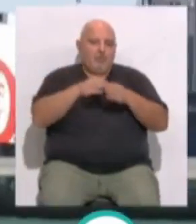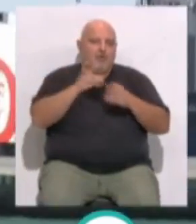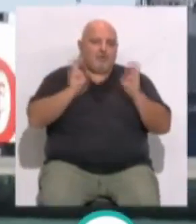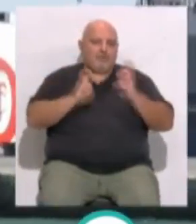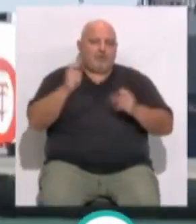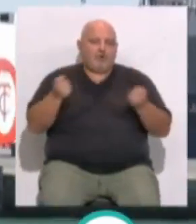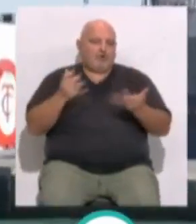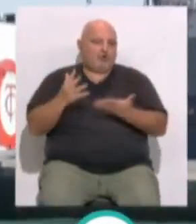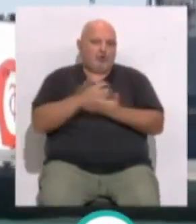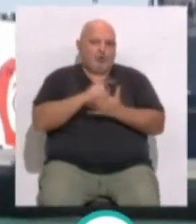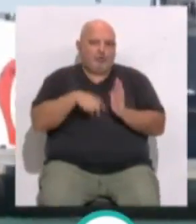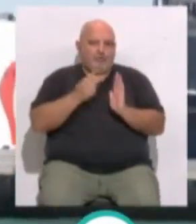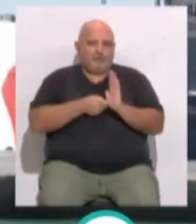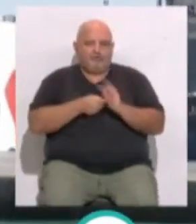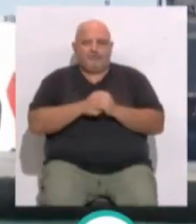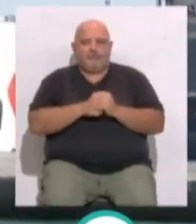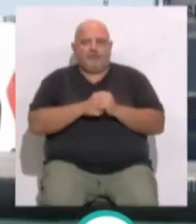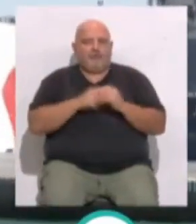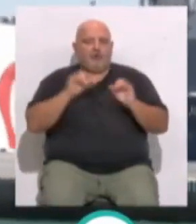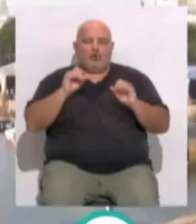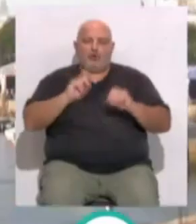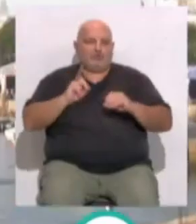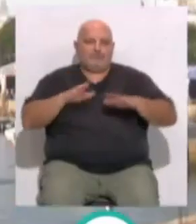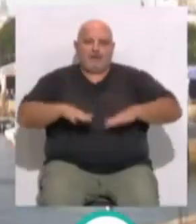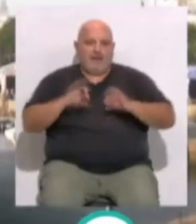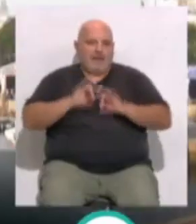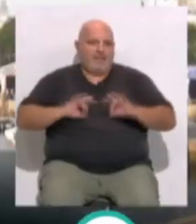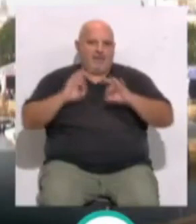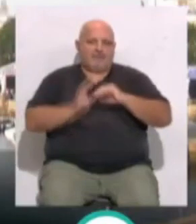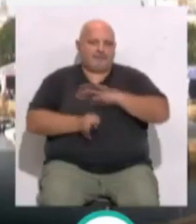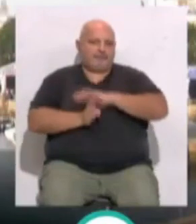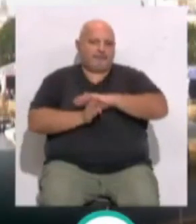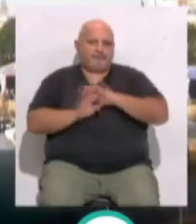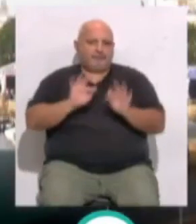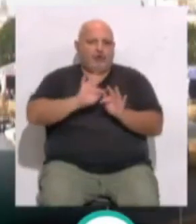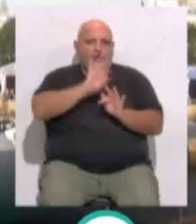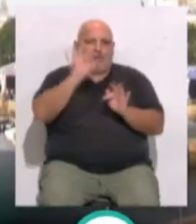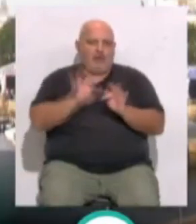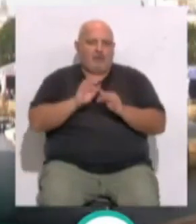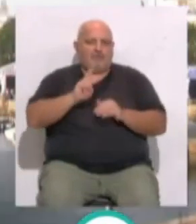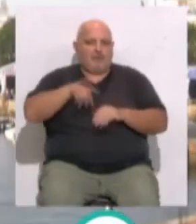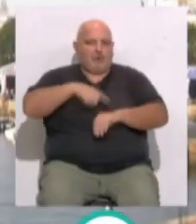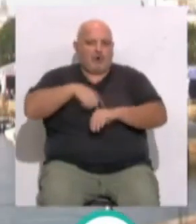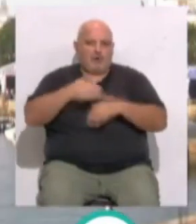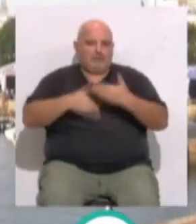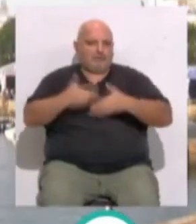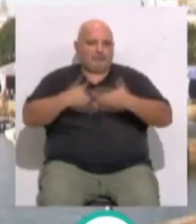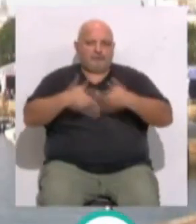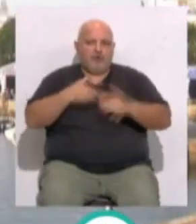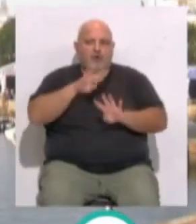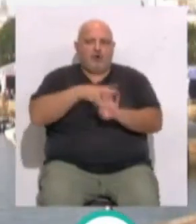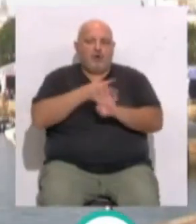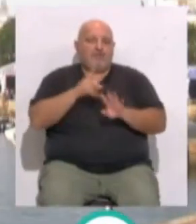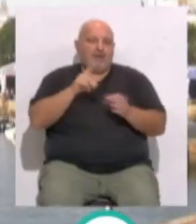de pasajeros y mercancías. El puerto de Cádiz no se para, la actividad comercial no se para... ...con lo cual hemos tenido que establecer unos tiempos y unos